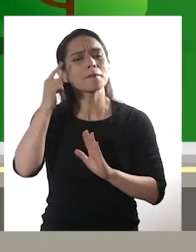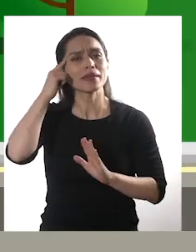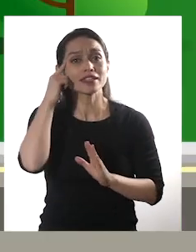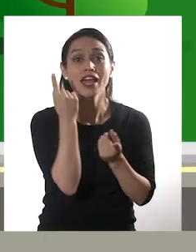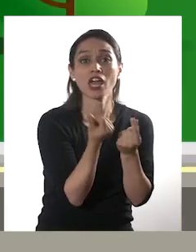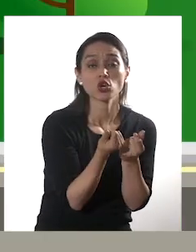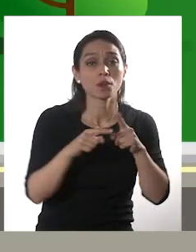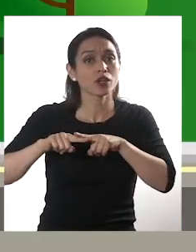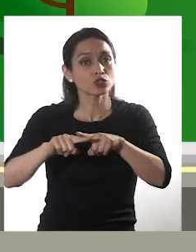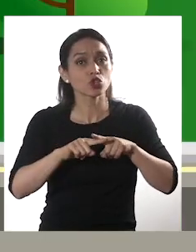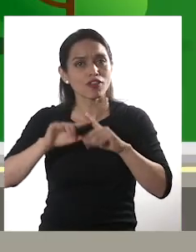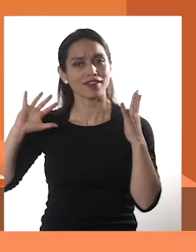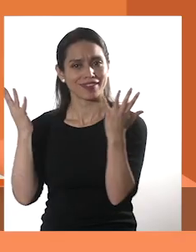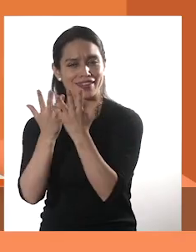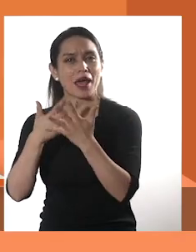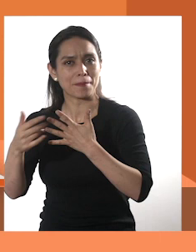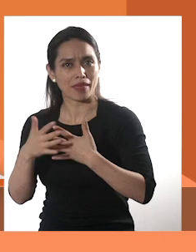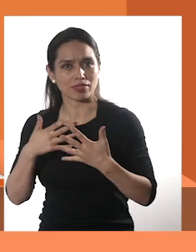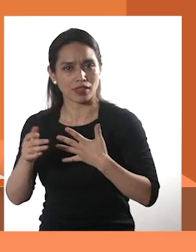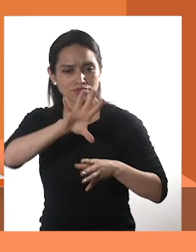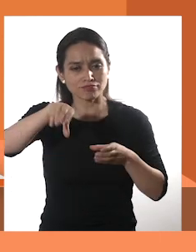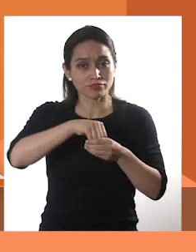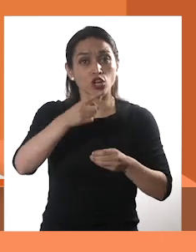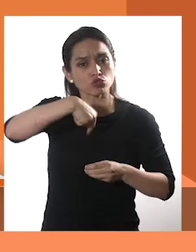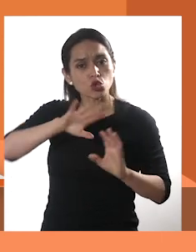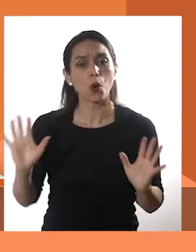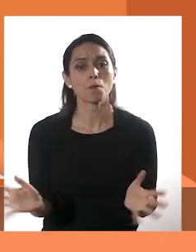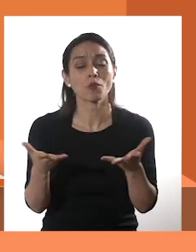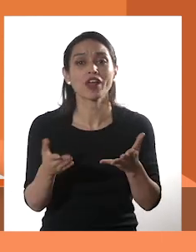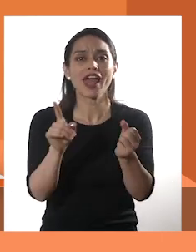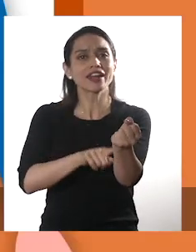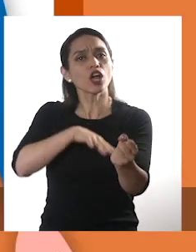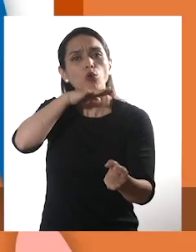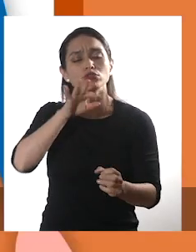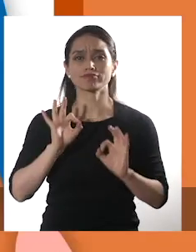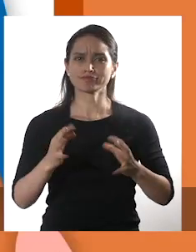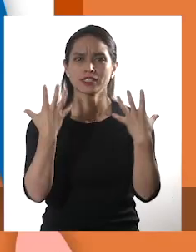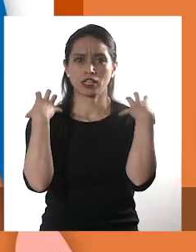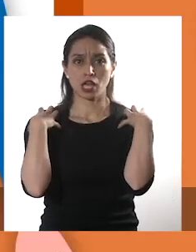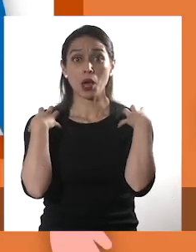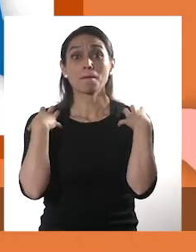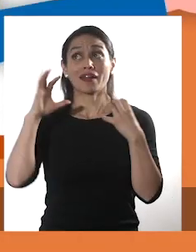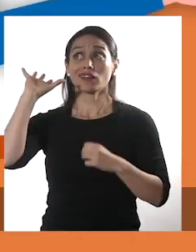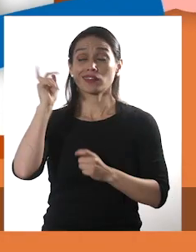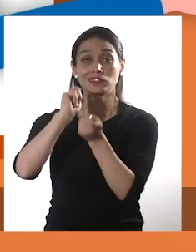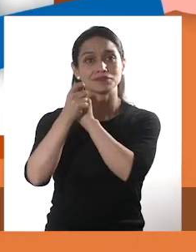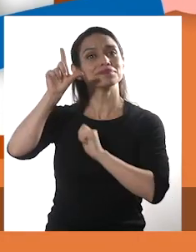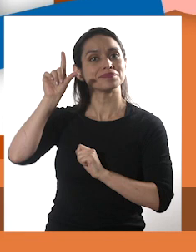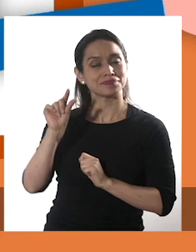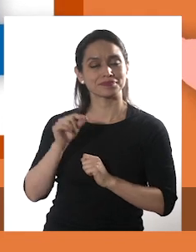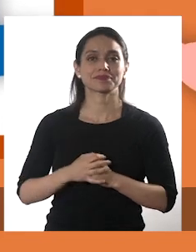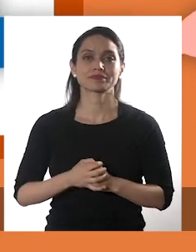lo económico, social y ambiental. Estamos promoviendo el buen uso de la energía para reducir los efectos del cambio